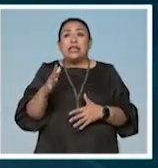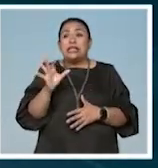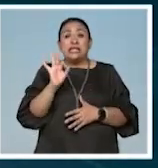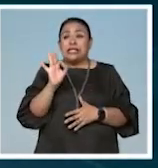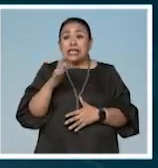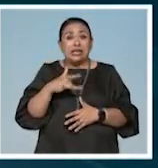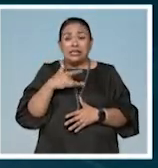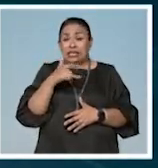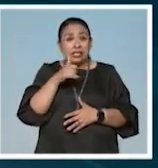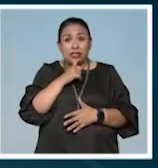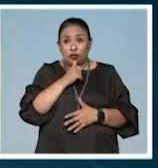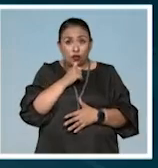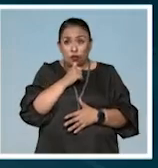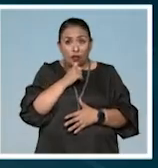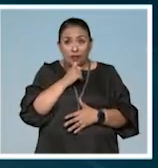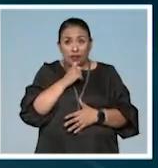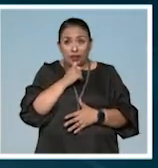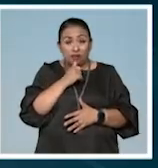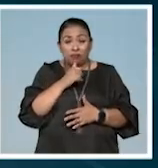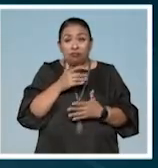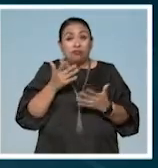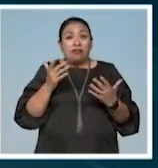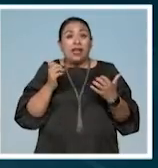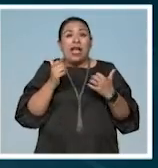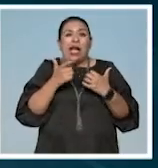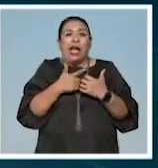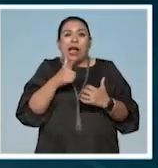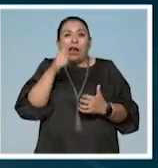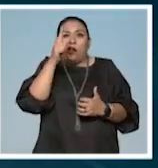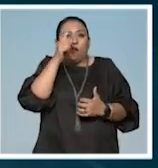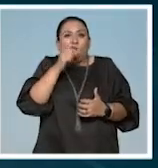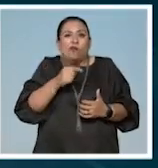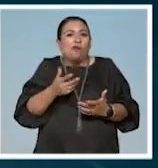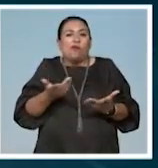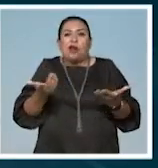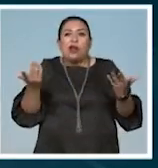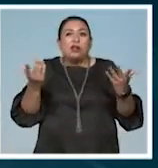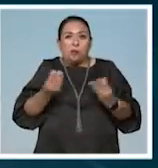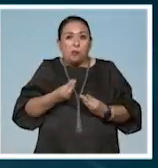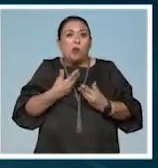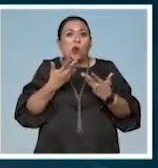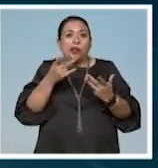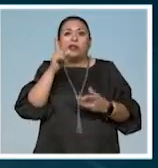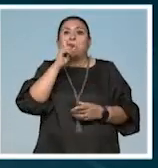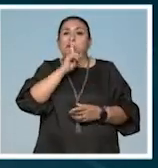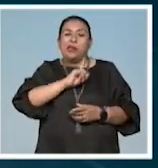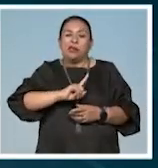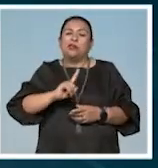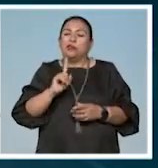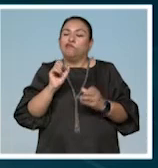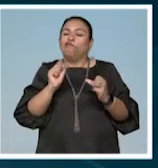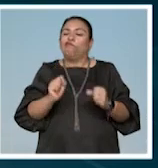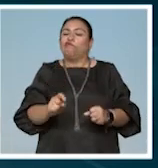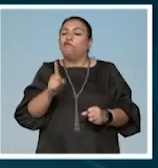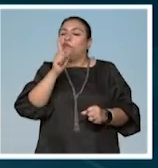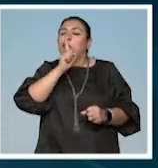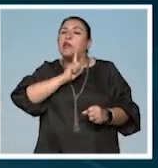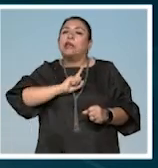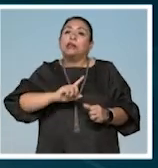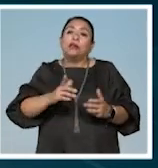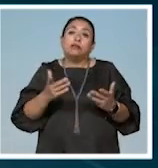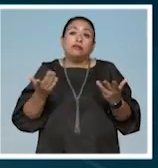se sienta, algo está fallando y el poeta está mintiendo seguramente. Y bueno,